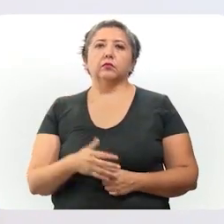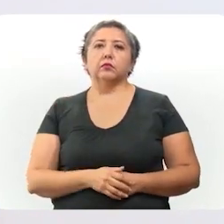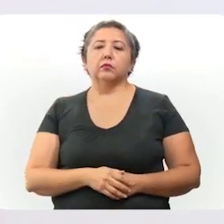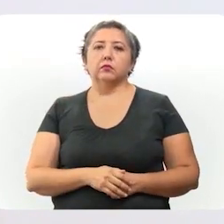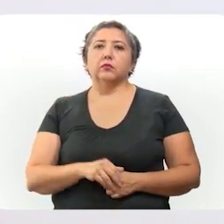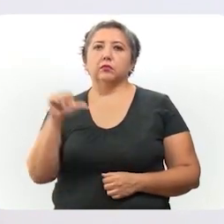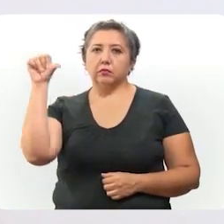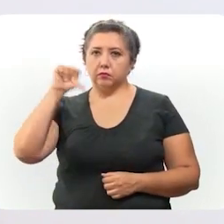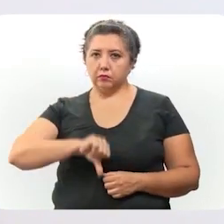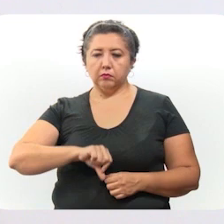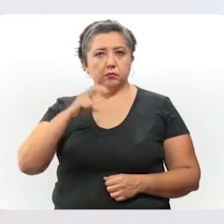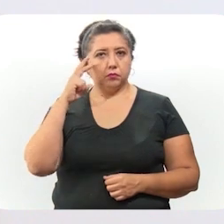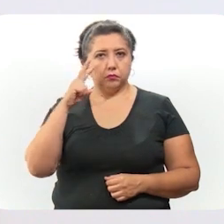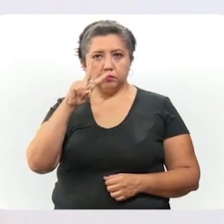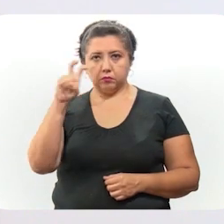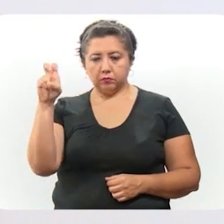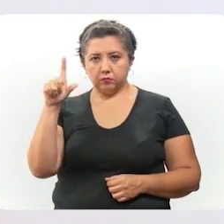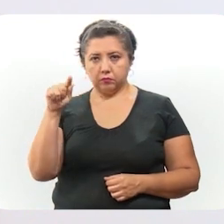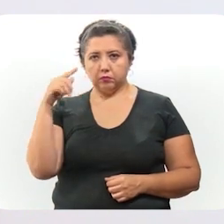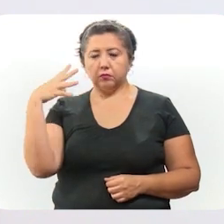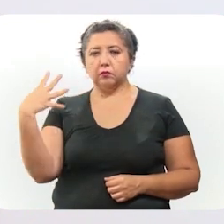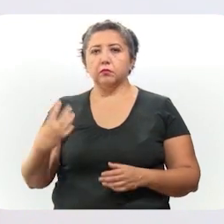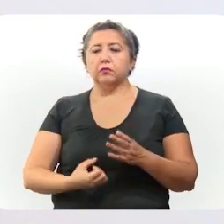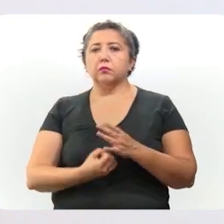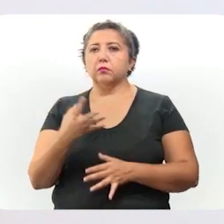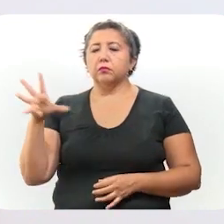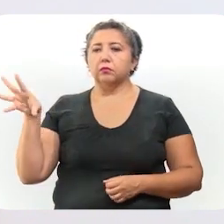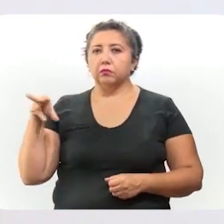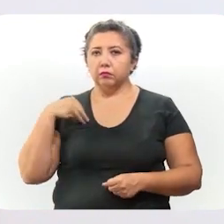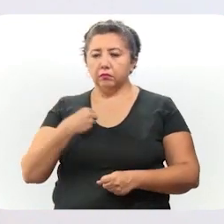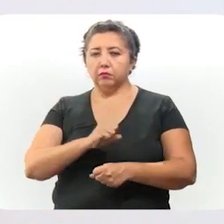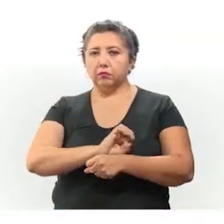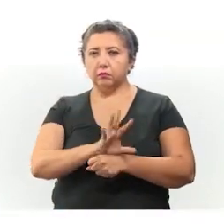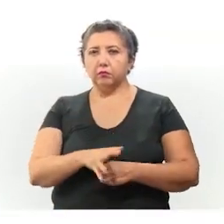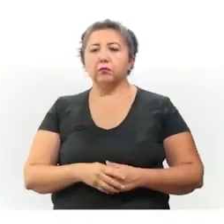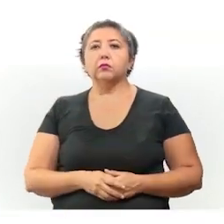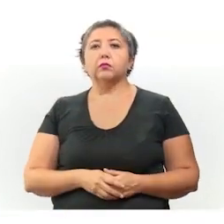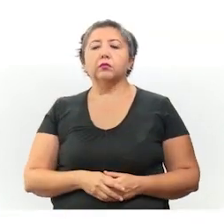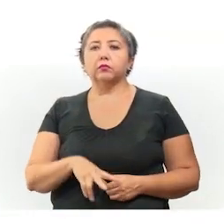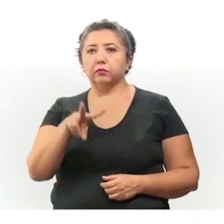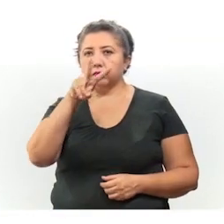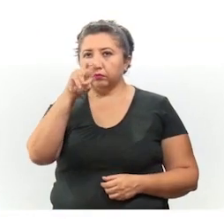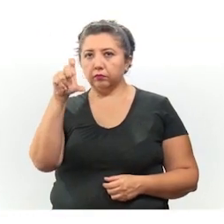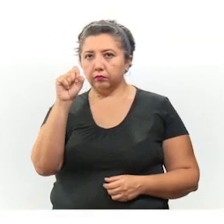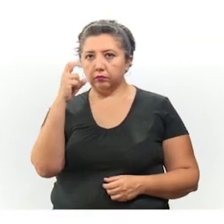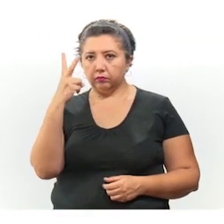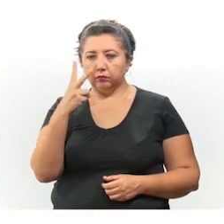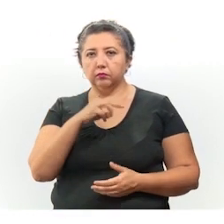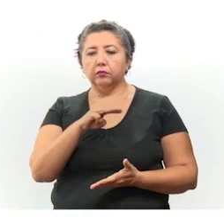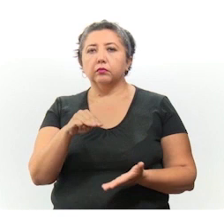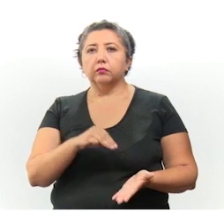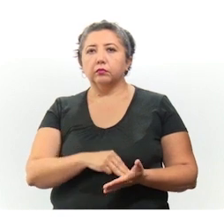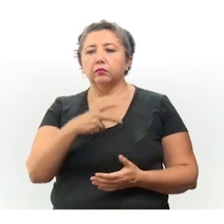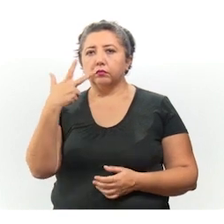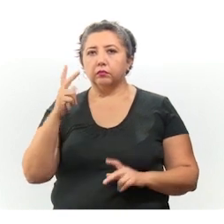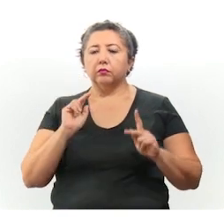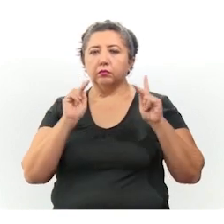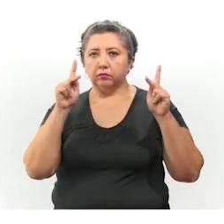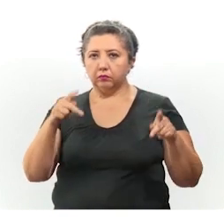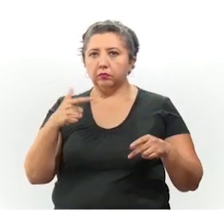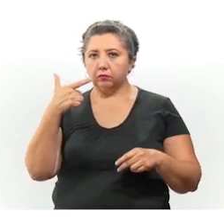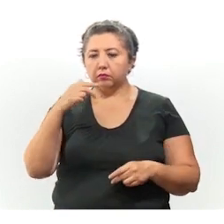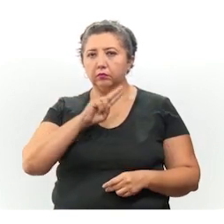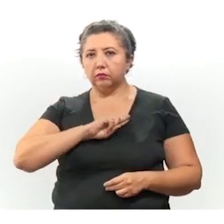Hoy se detectaron 274 nuevos contagios de coronavirus, 222 en Mérida, 8 en Progreso,